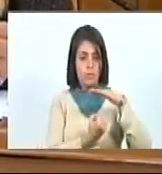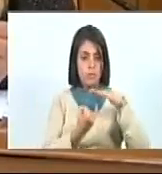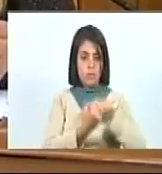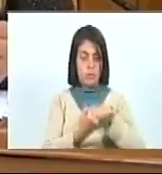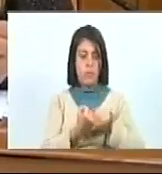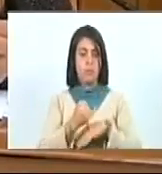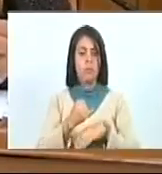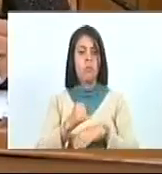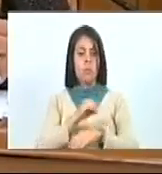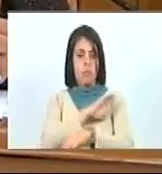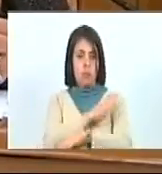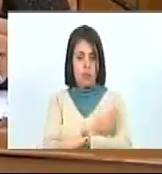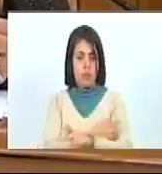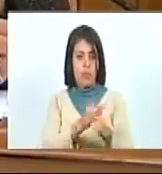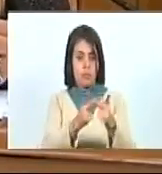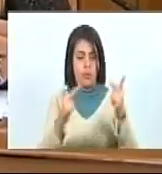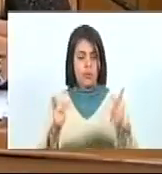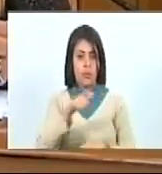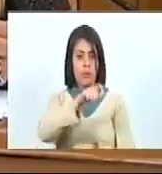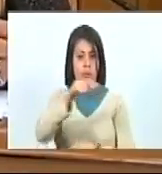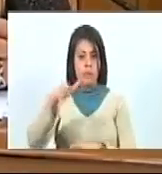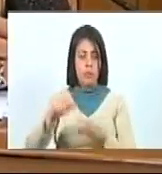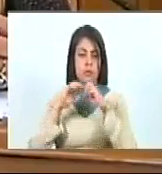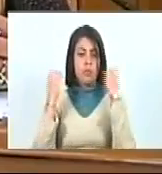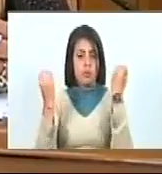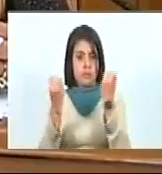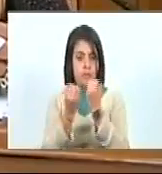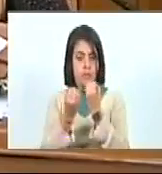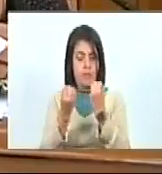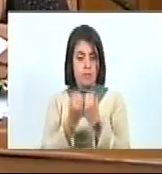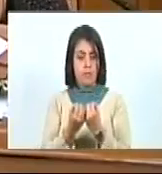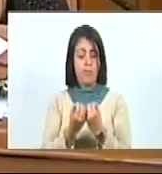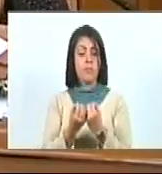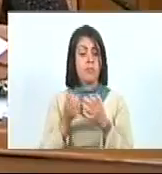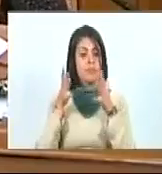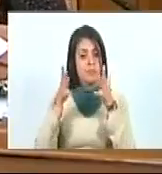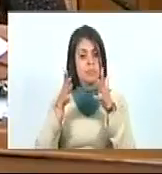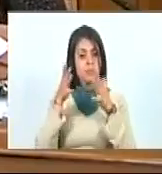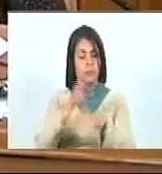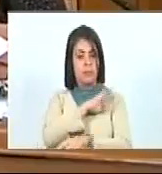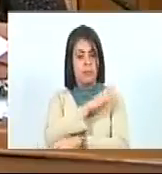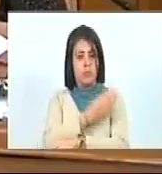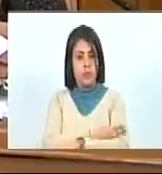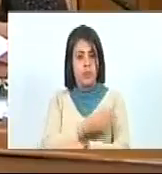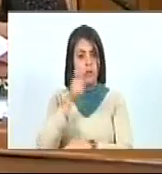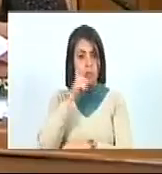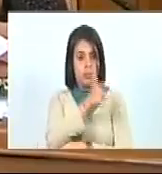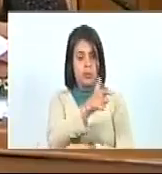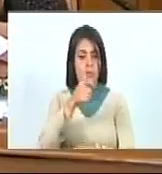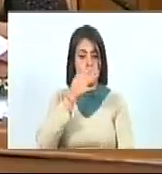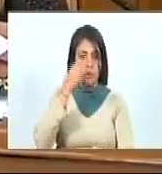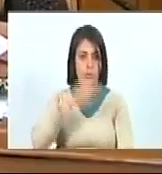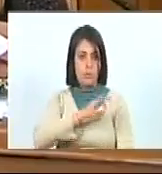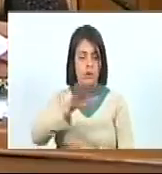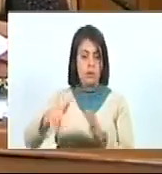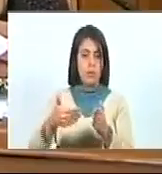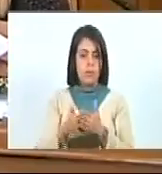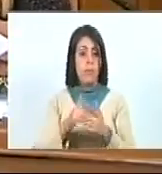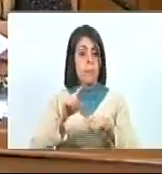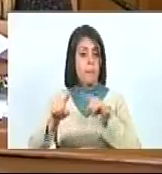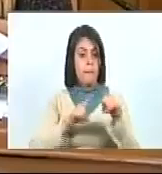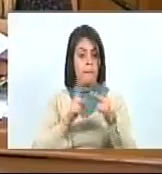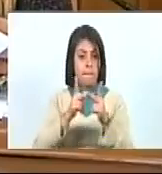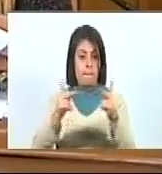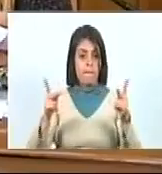del poder público. La ciudadanía y las organizaciones e instancias del poder popular para garantizar que la gestión